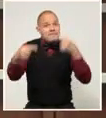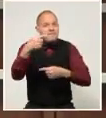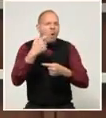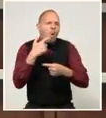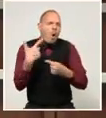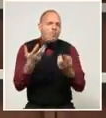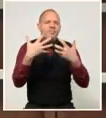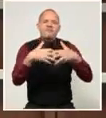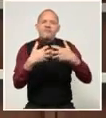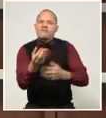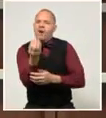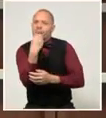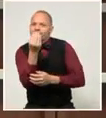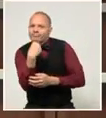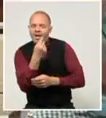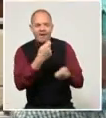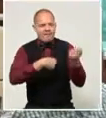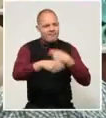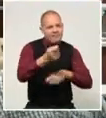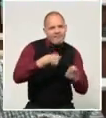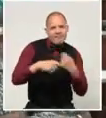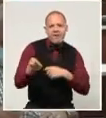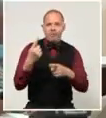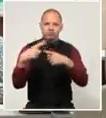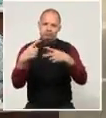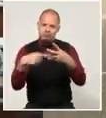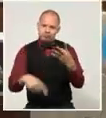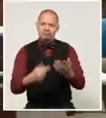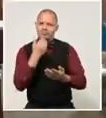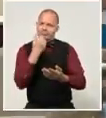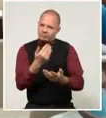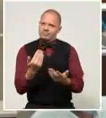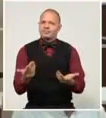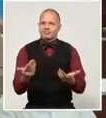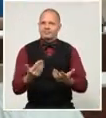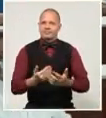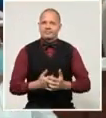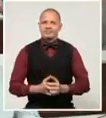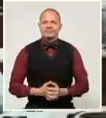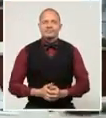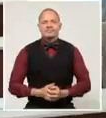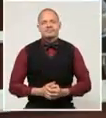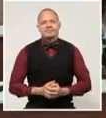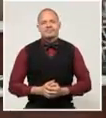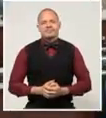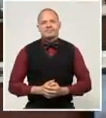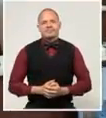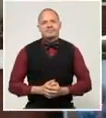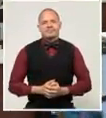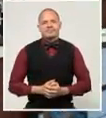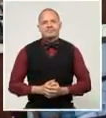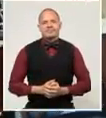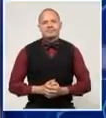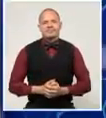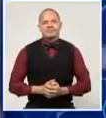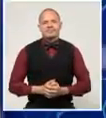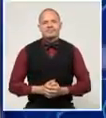transporte y venta de alimentos. Wilmer Rodríguez Fernández, Sistema Informativo de la Televisión Cubana.